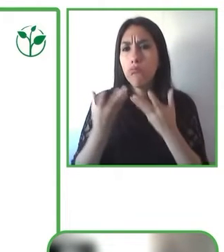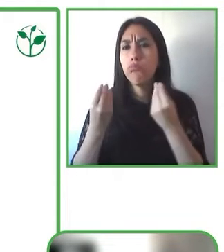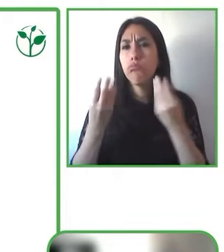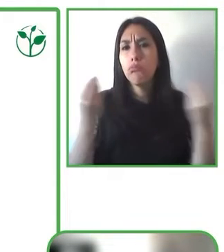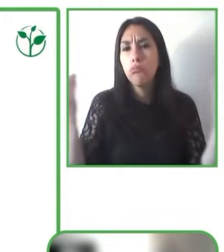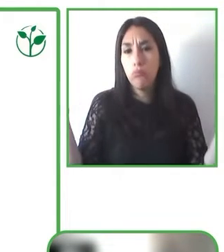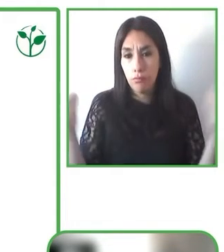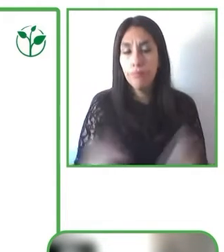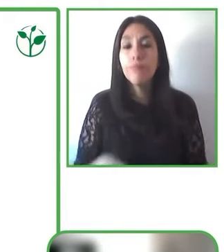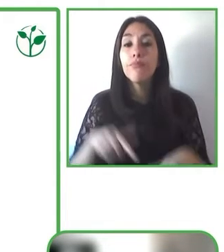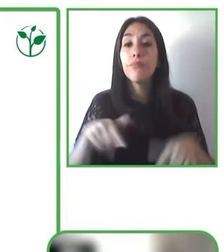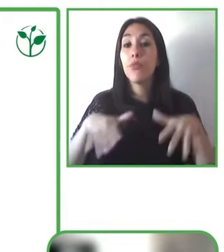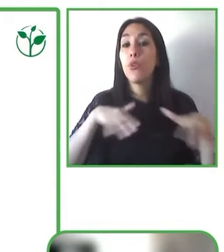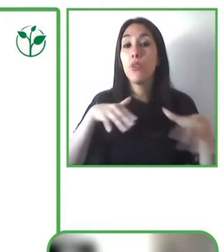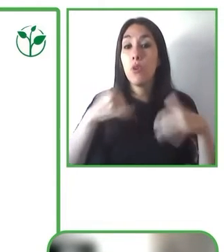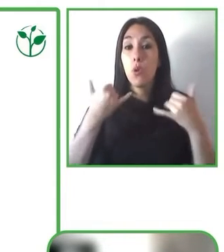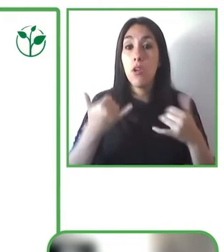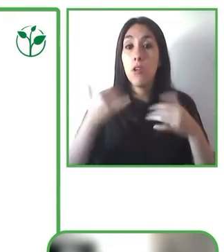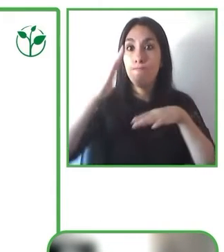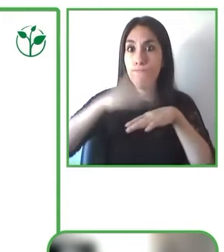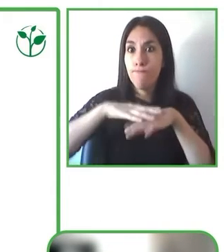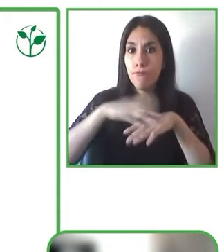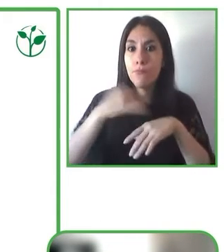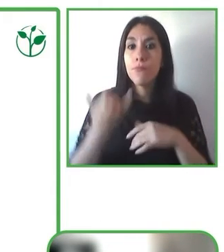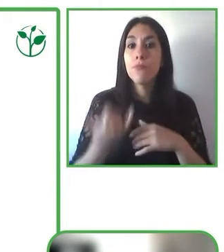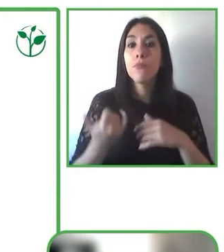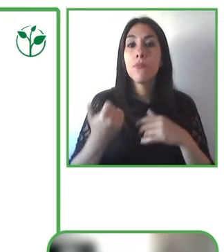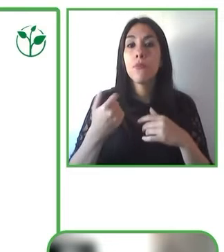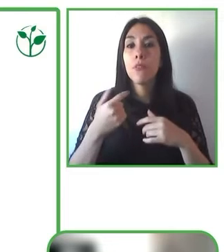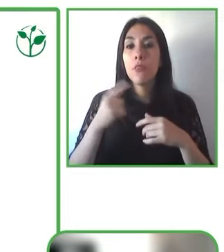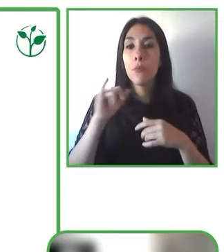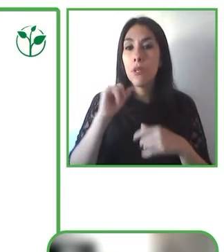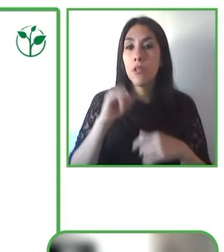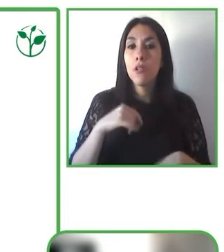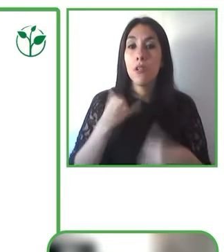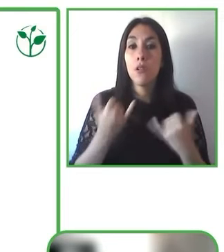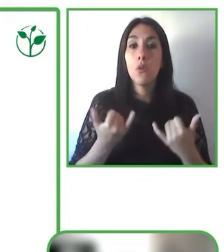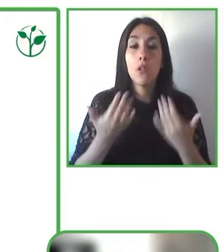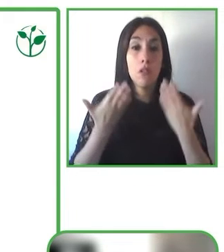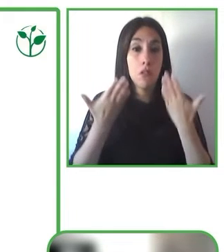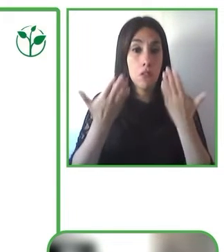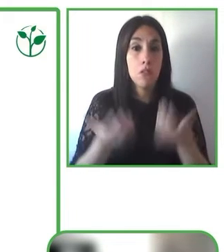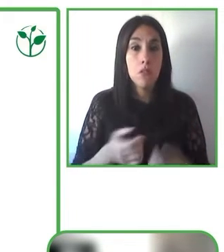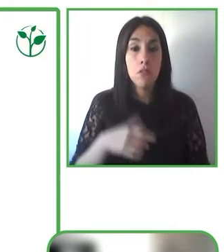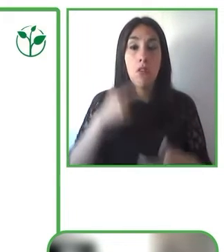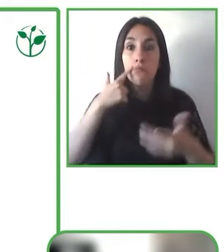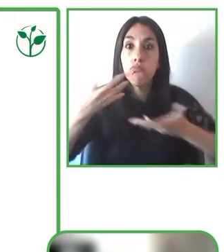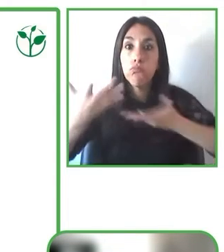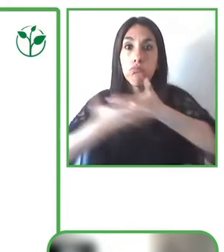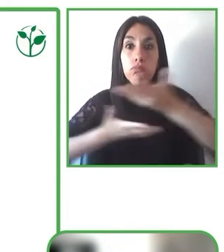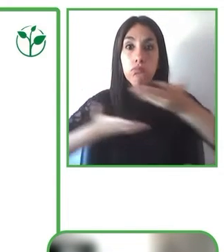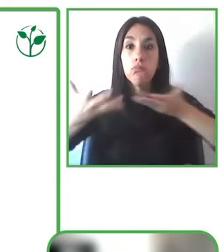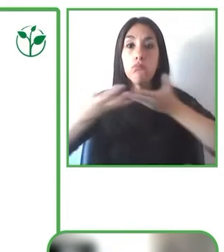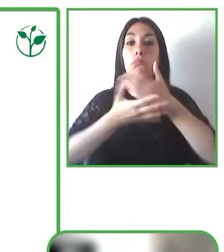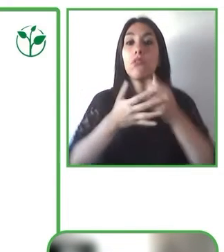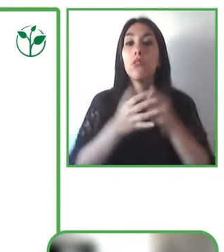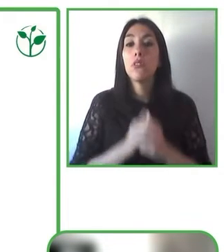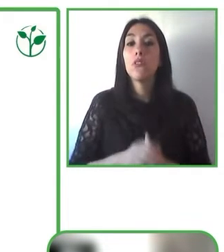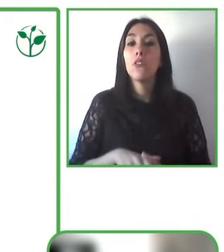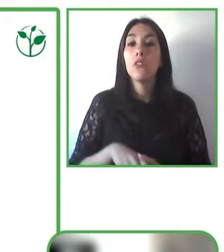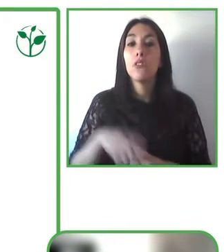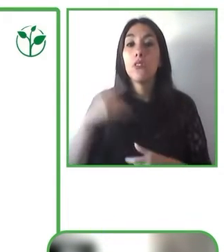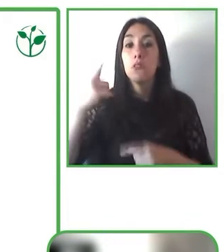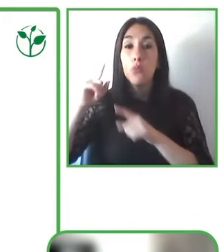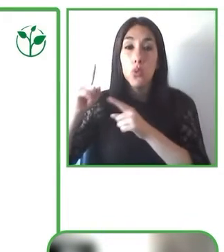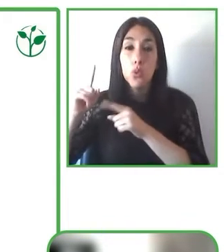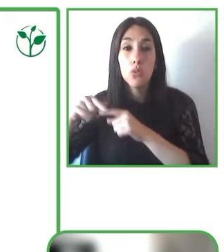ese intercambio de información entre los fabricantes y los usuarios. Así los fabricantes